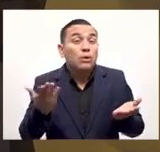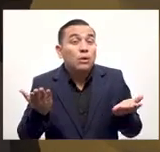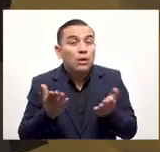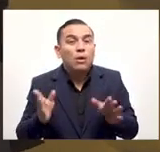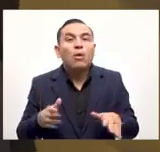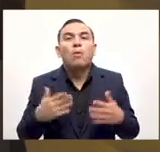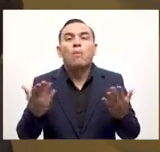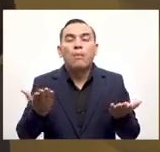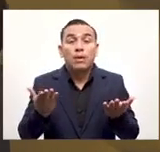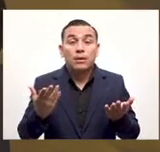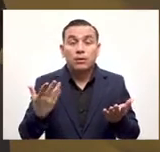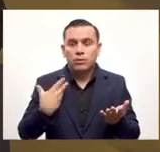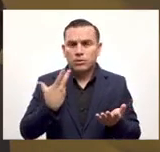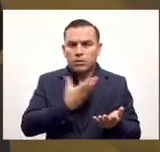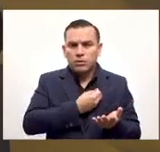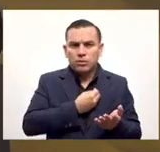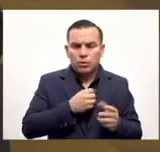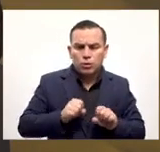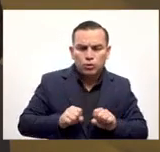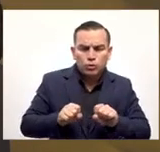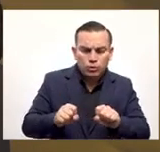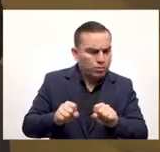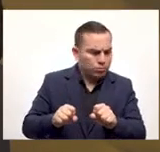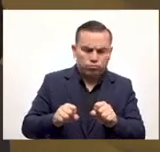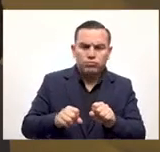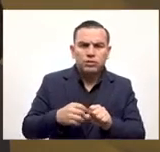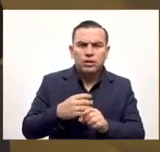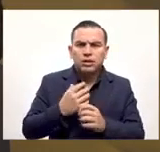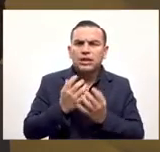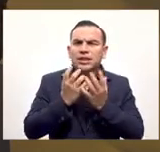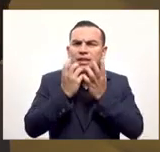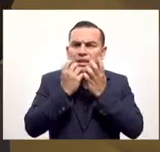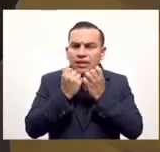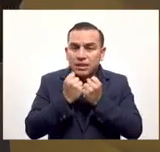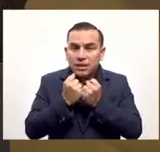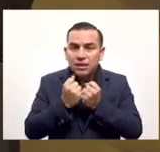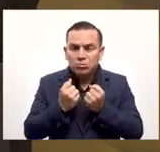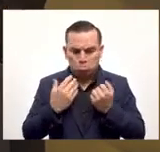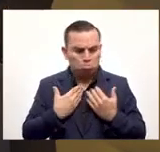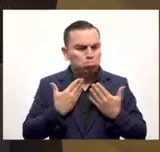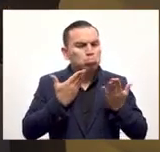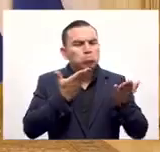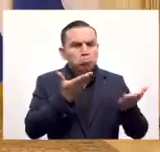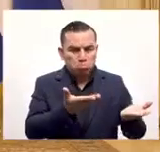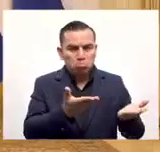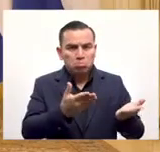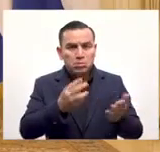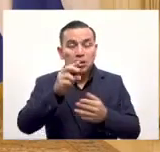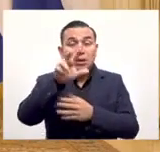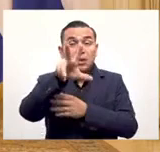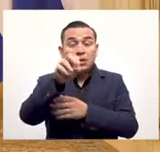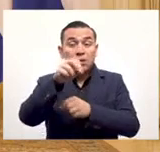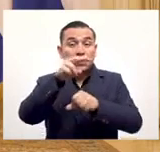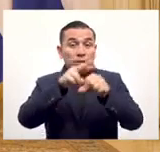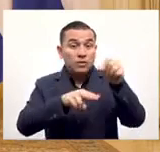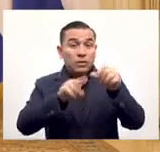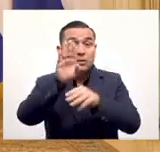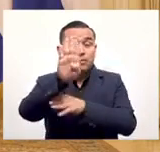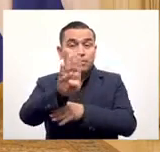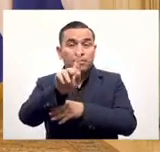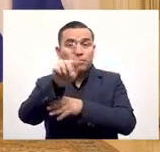supermercados, en las farmacias, etcétera, de que le acepten sus Bitcoins, que el gobierno le está regalando y por lo tanto